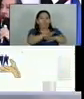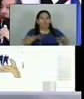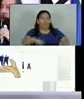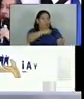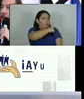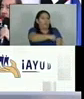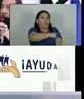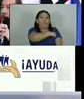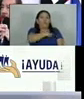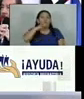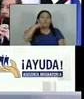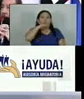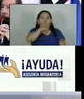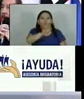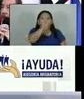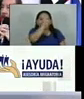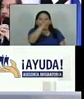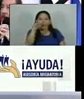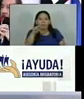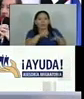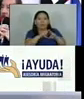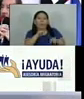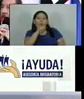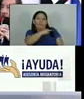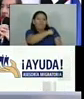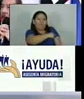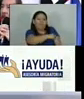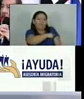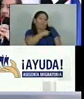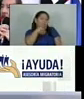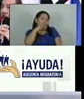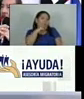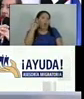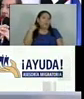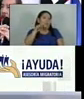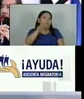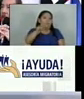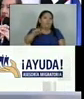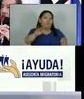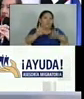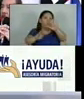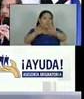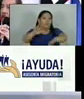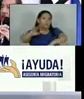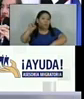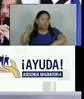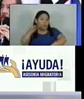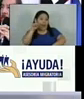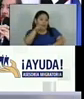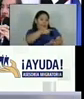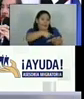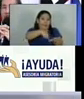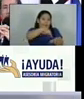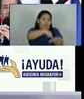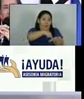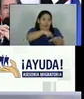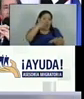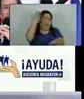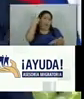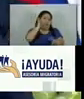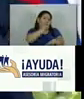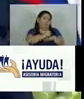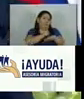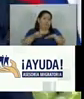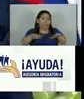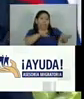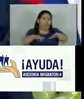la Cruz Roja de Nicaragua una organización humanitaria creada en 1931 cuando la ciudad de Managua fue sacudida por